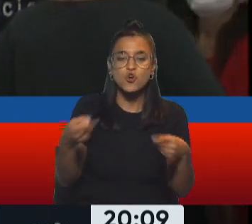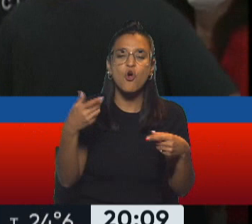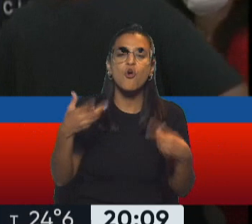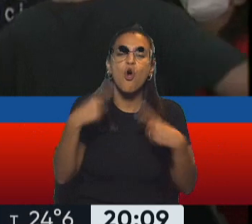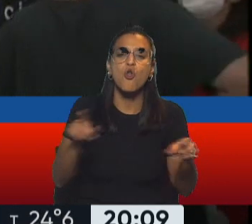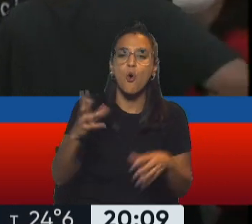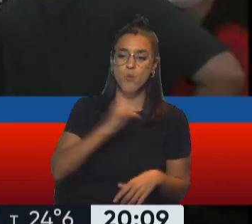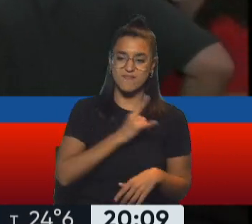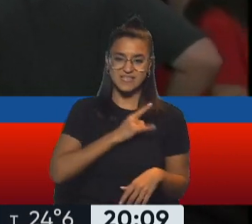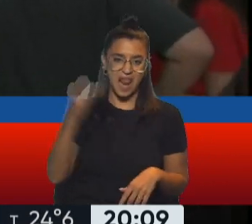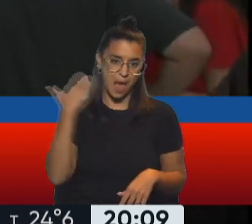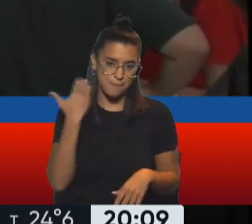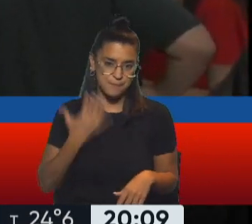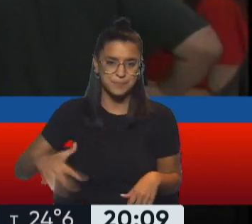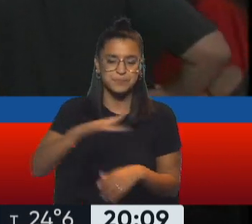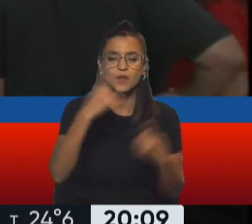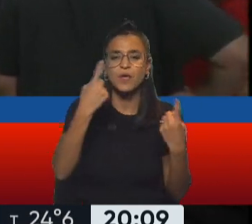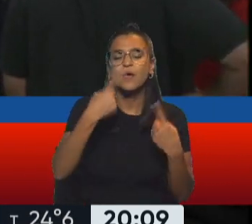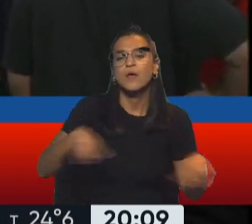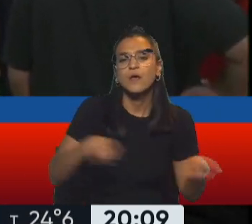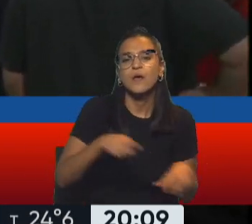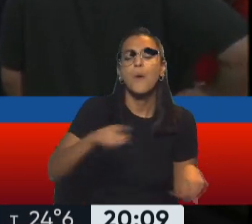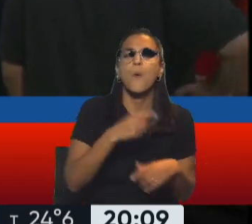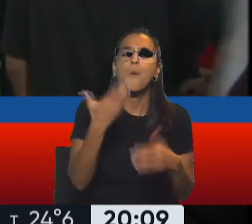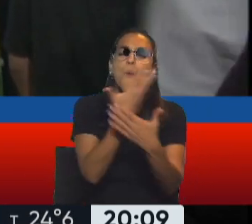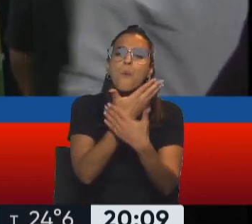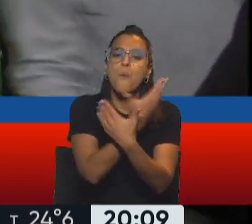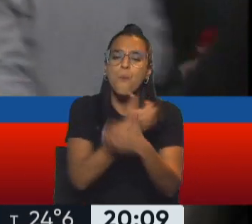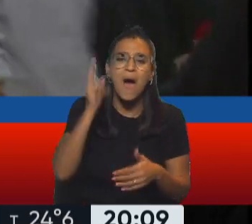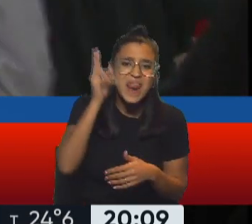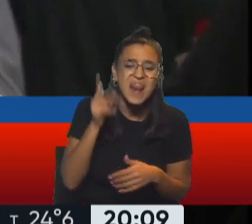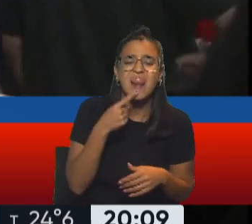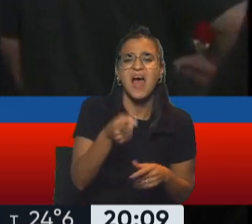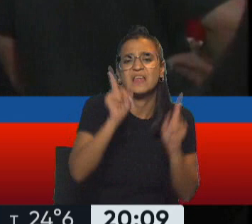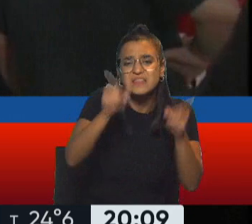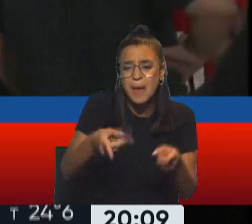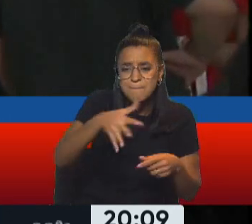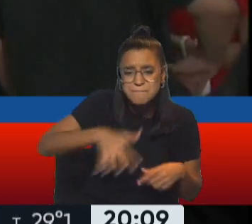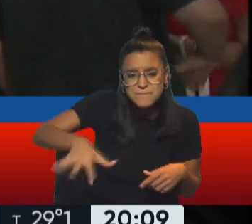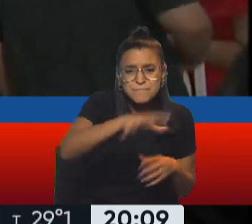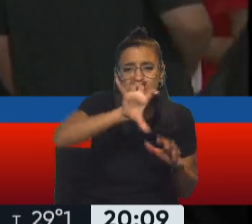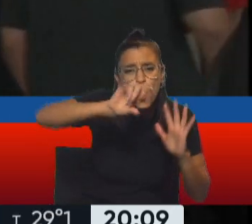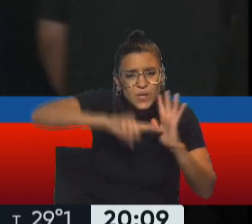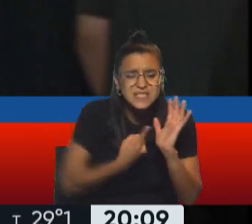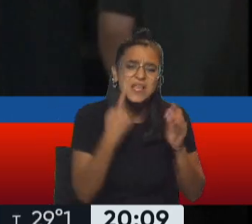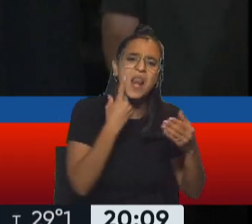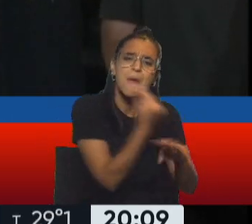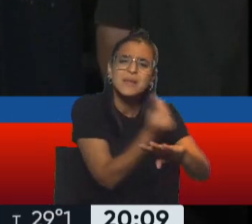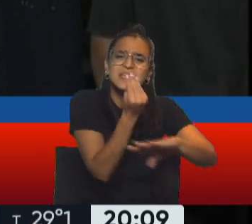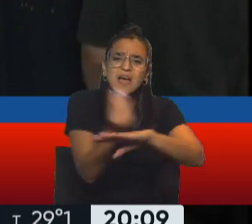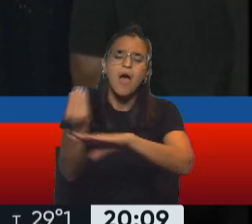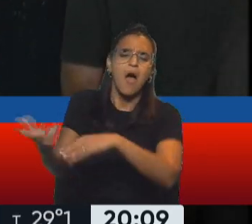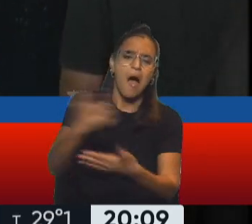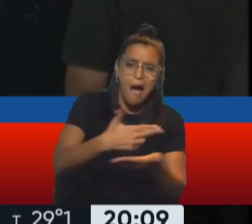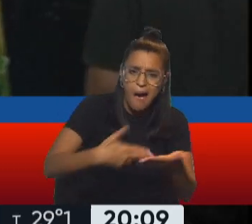Matanza, de la Orquesta Sinfónica de Florencio Varela. Toda la provincia de Buenos Aires representada tanto en la